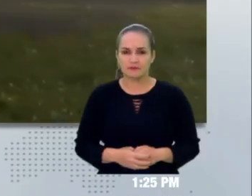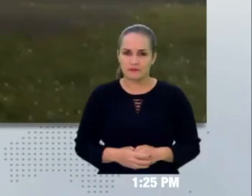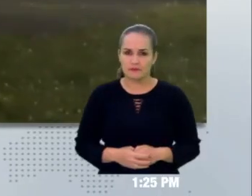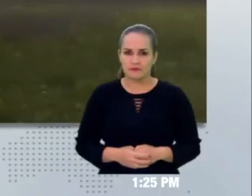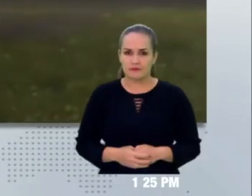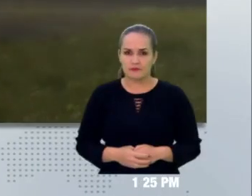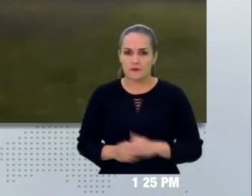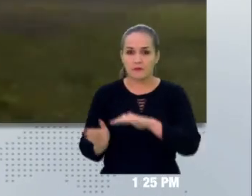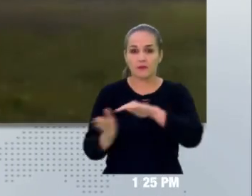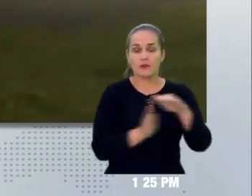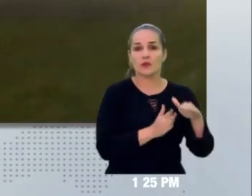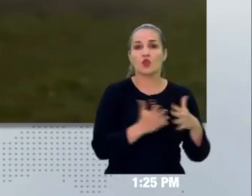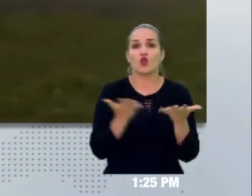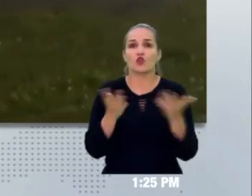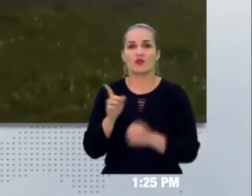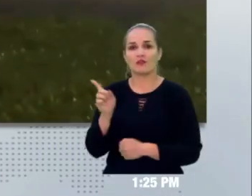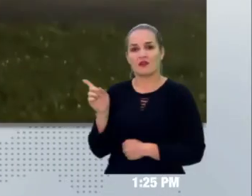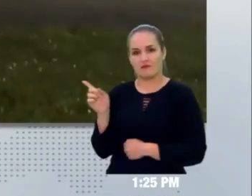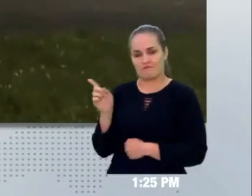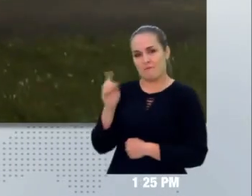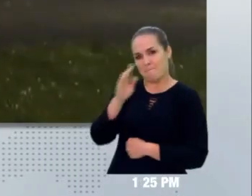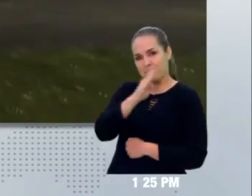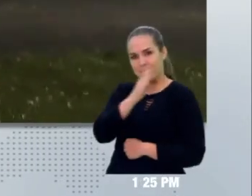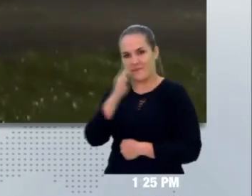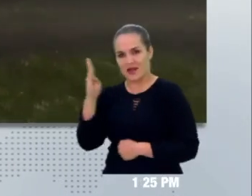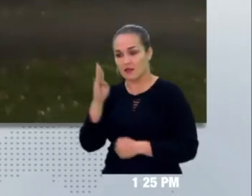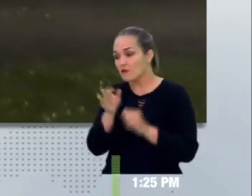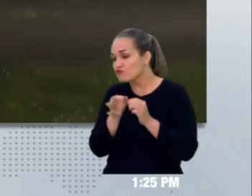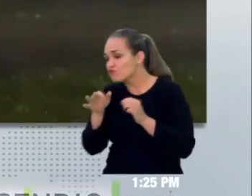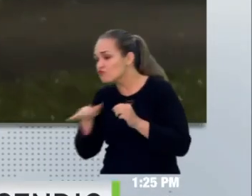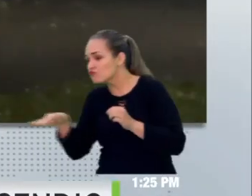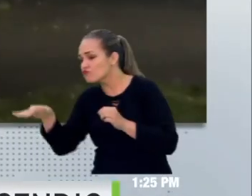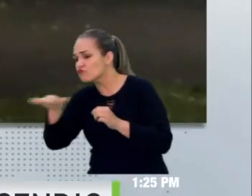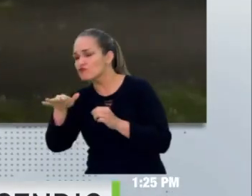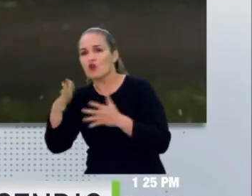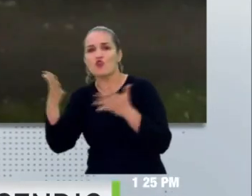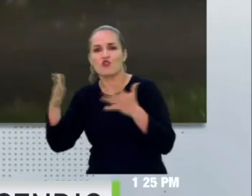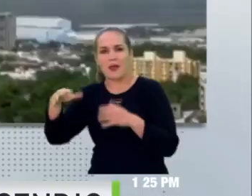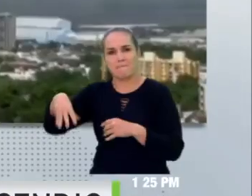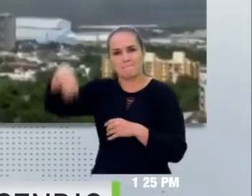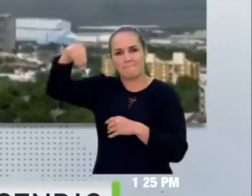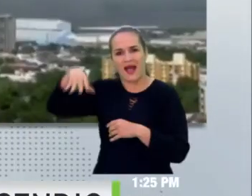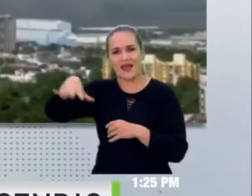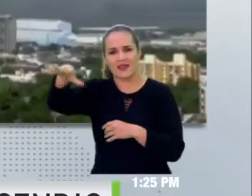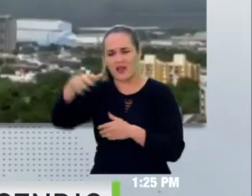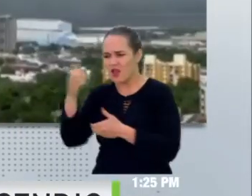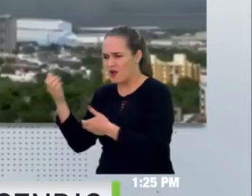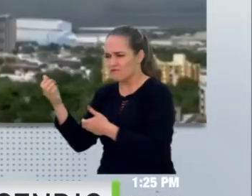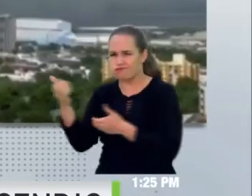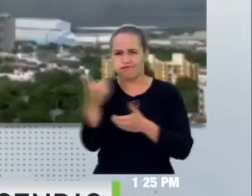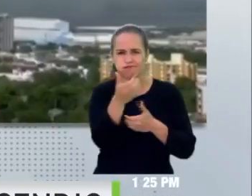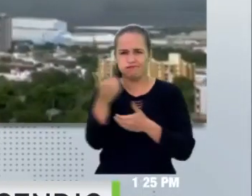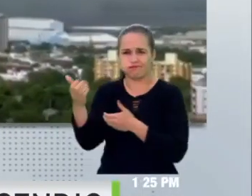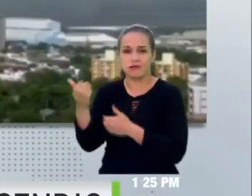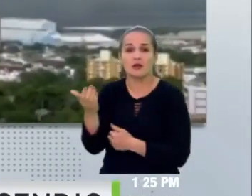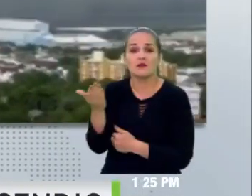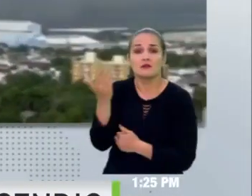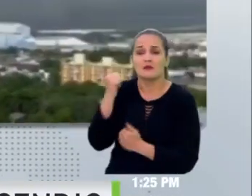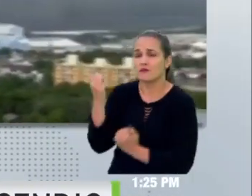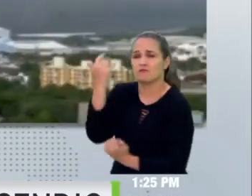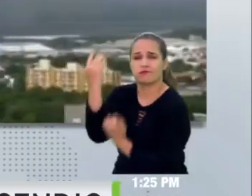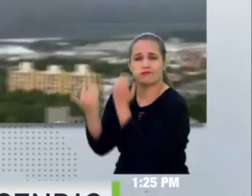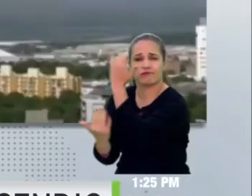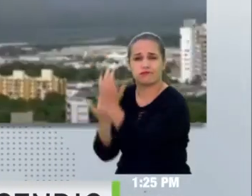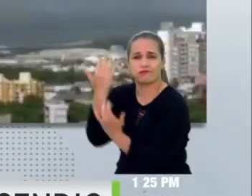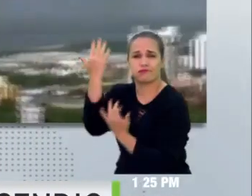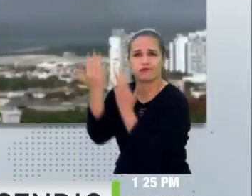de sitio nuevo Magdalena trabajan en conjunto con la Fuerza Aérea para combatir un incendio de grandes magnitudes que se originó desde la noche del domingo en el vía